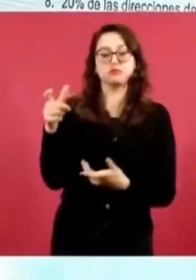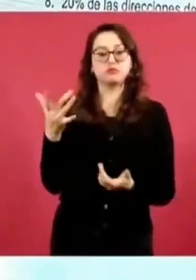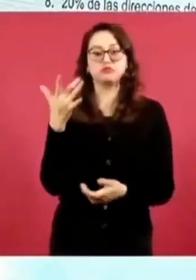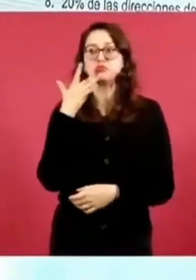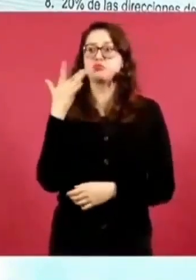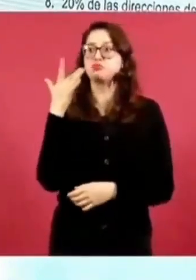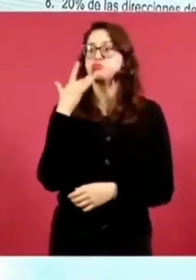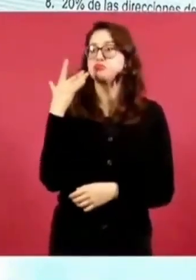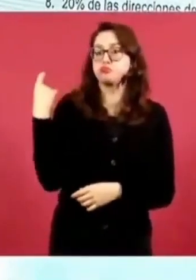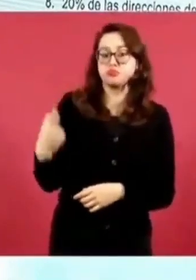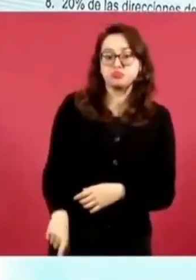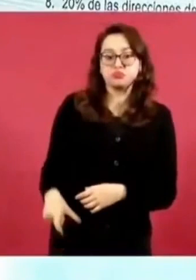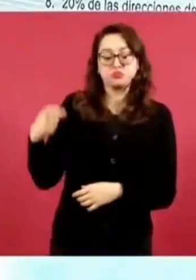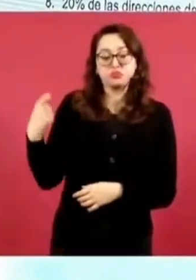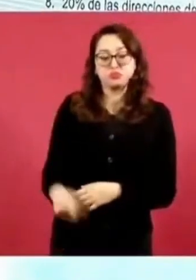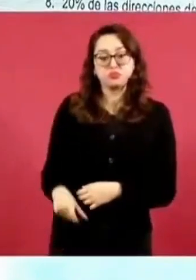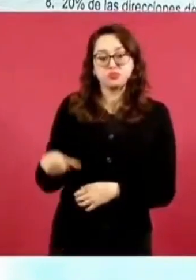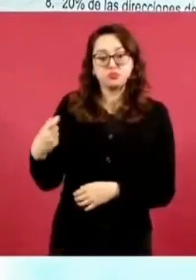importantes,